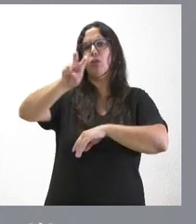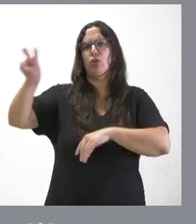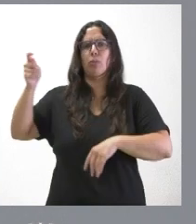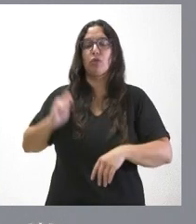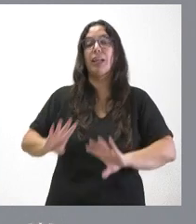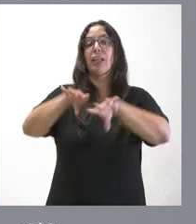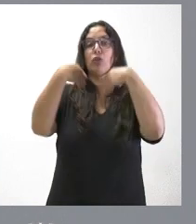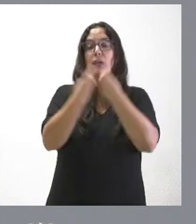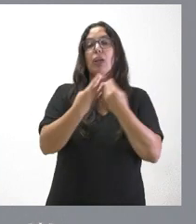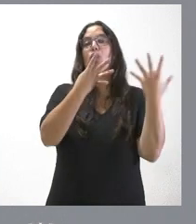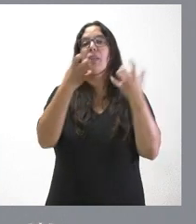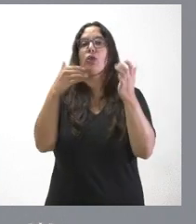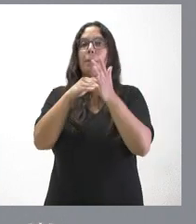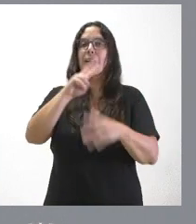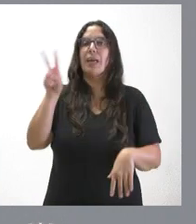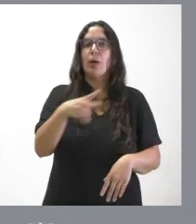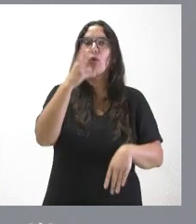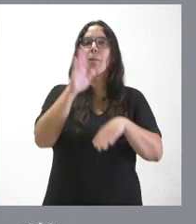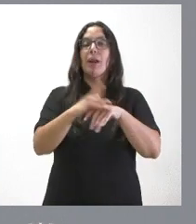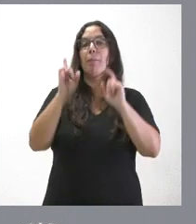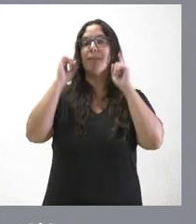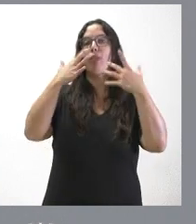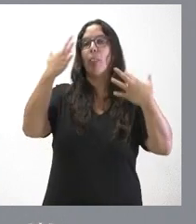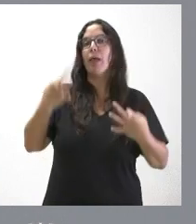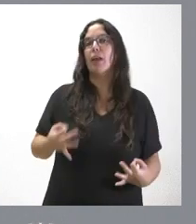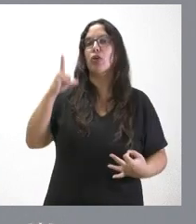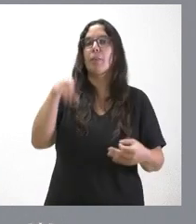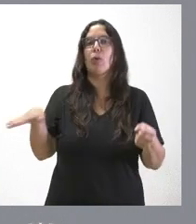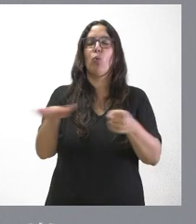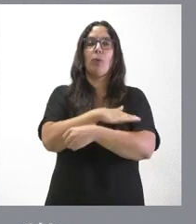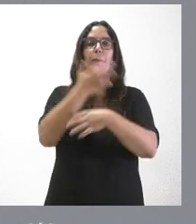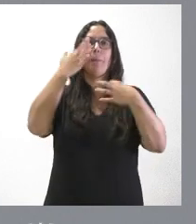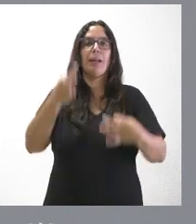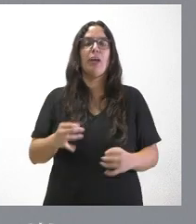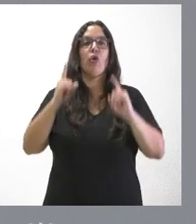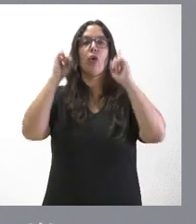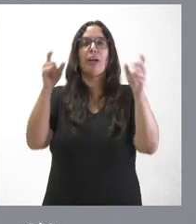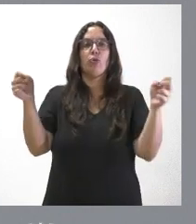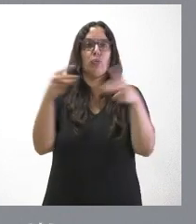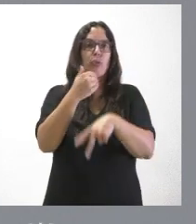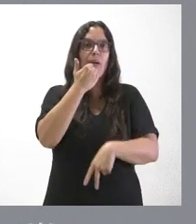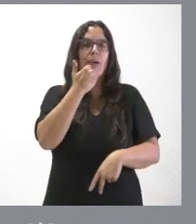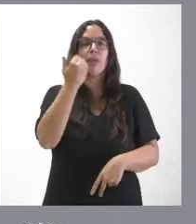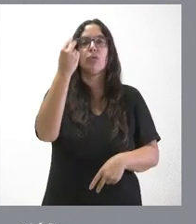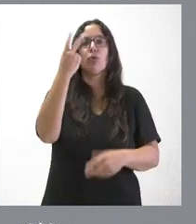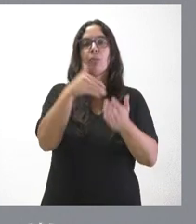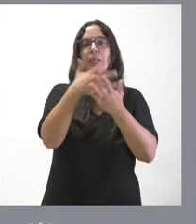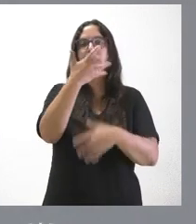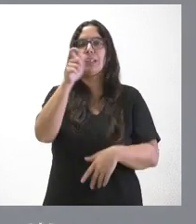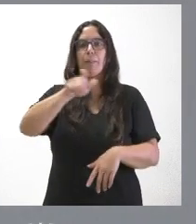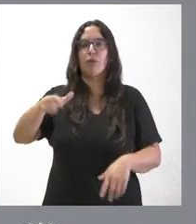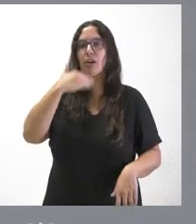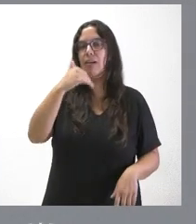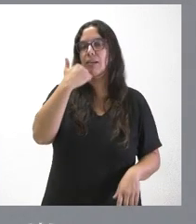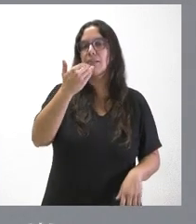euros para esta labor de prevención de riesgos y cubrir los riesgos en el caso de casi 2.500 personas en